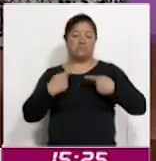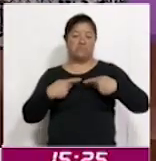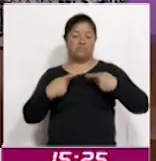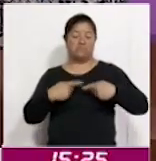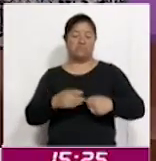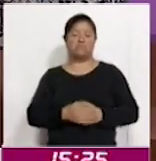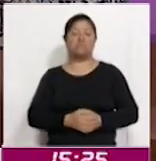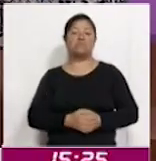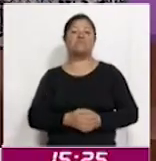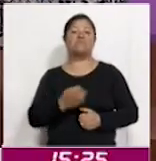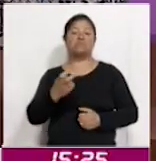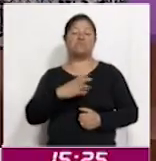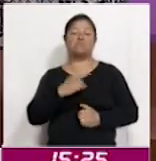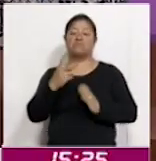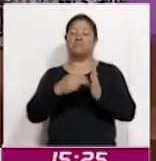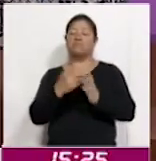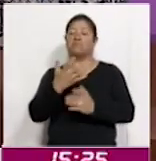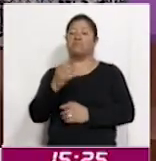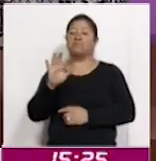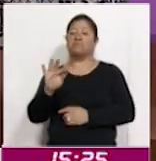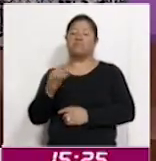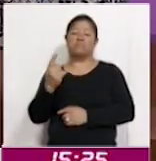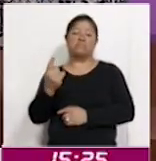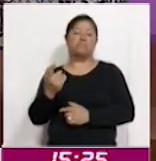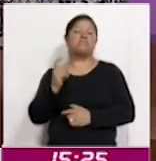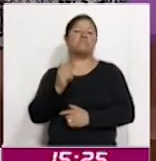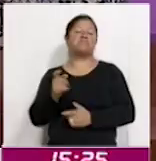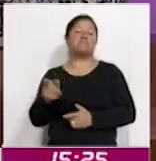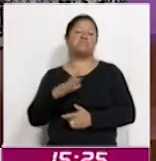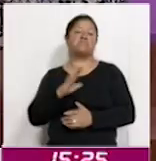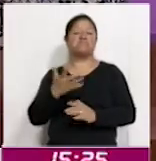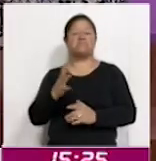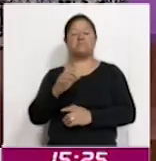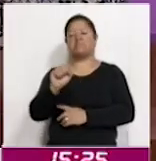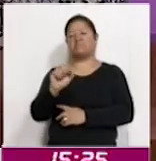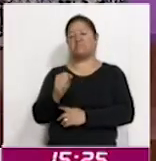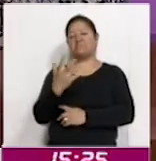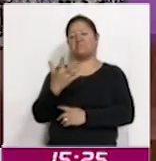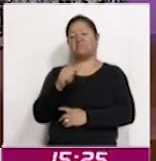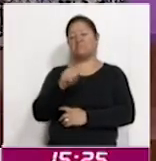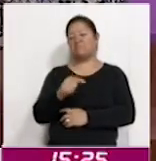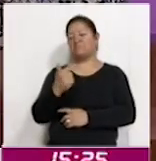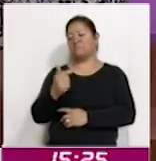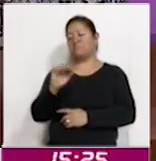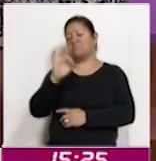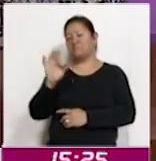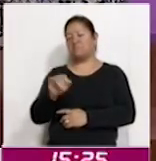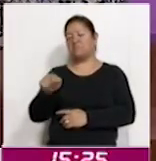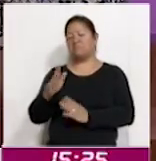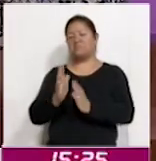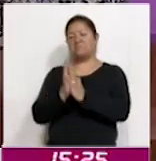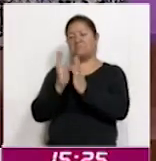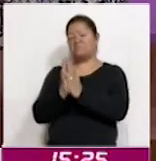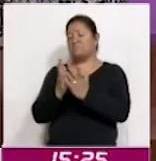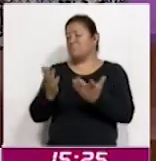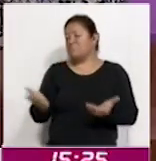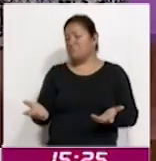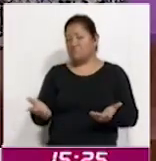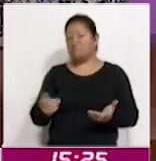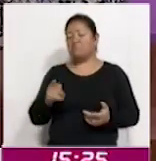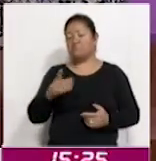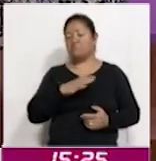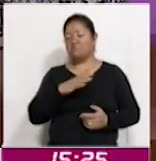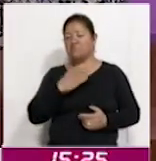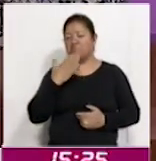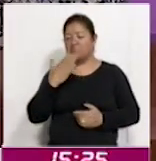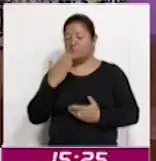y de los cuales acudieron 2.541. Esto nos da un promedio del 65.7% de participación que, insisto, guarda mucha